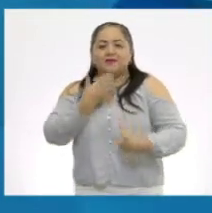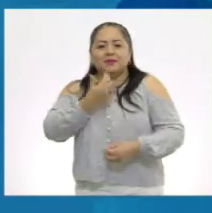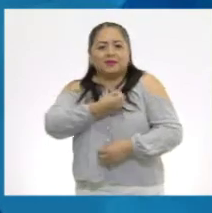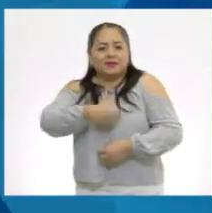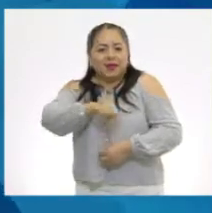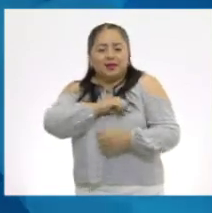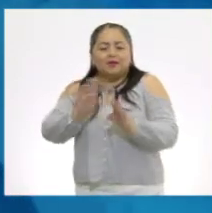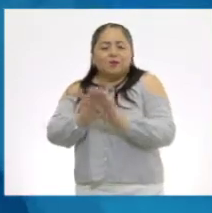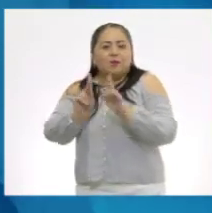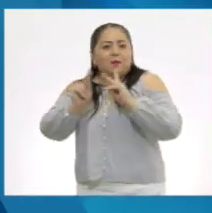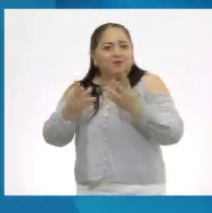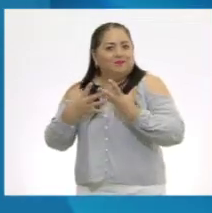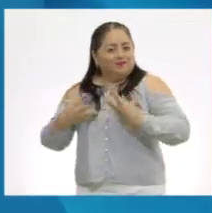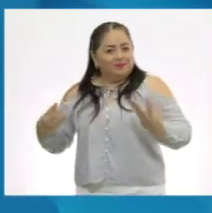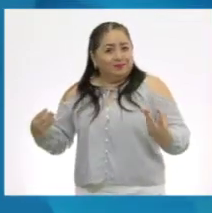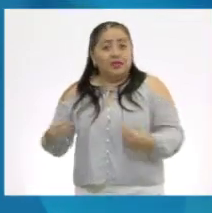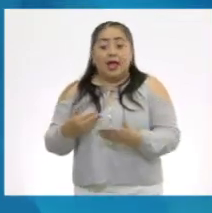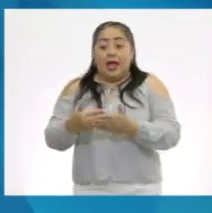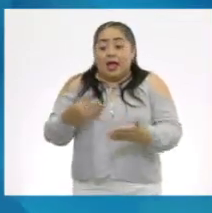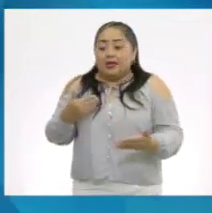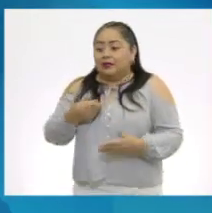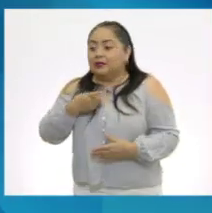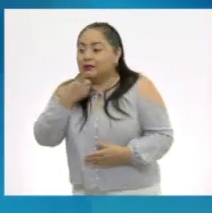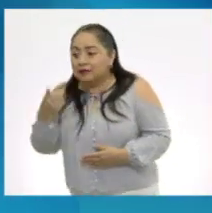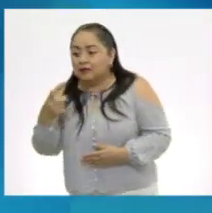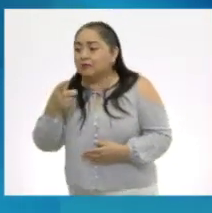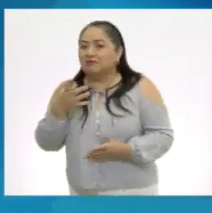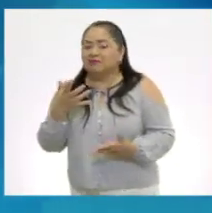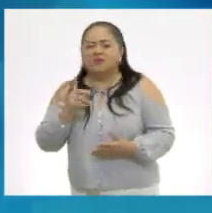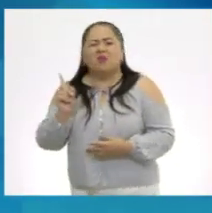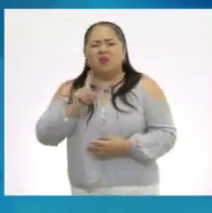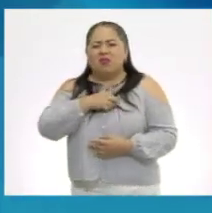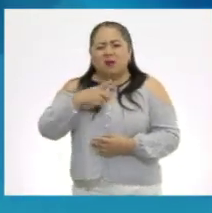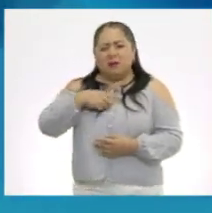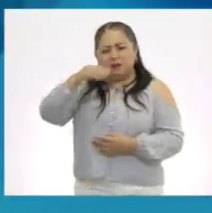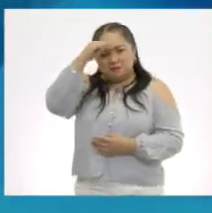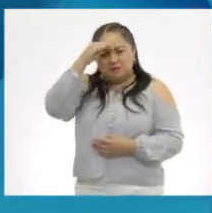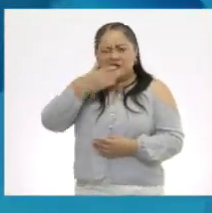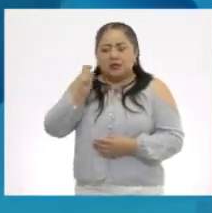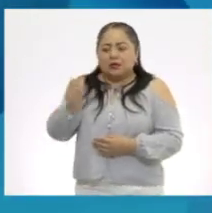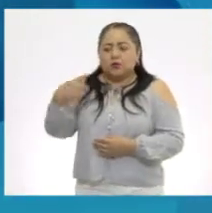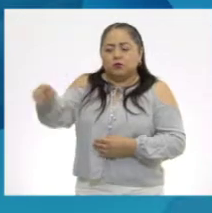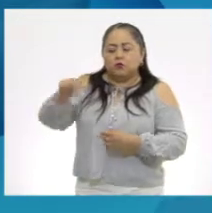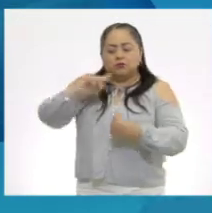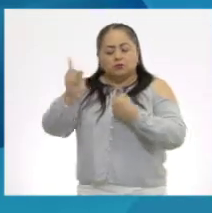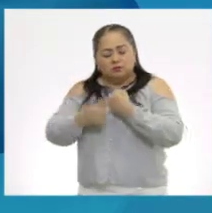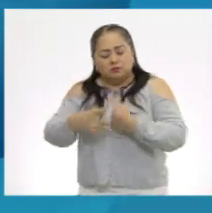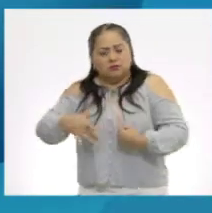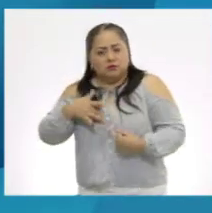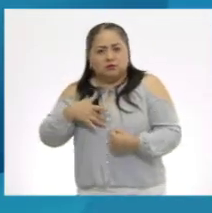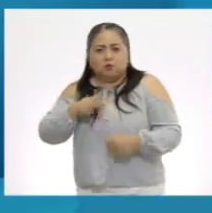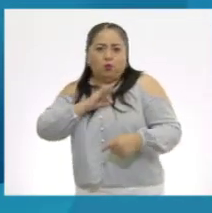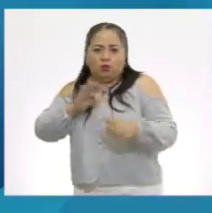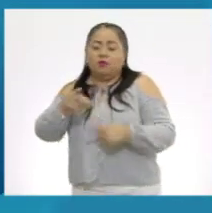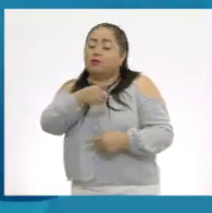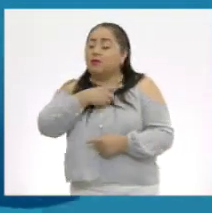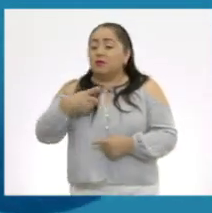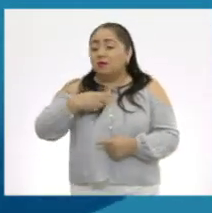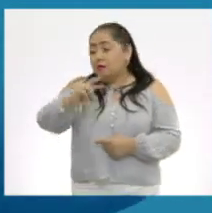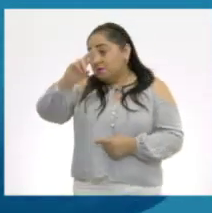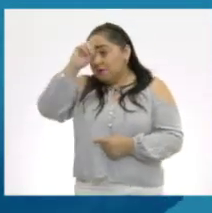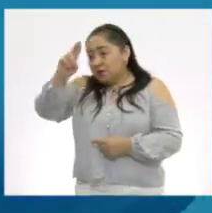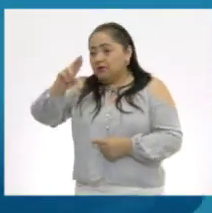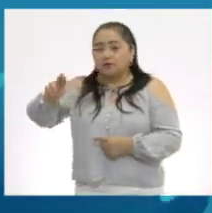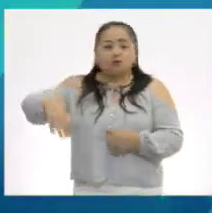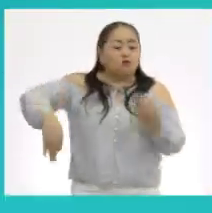pacífica. Antes de hacer o decir algo, piensa en lo que los demás pueden estar viviendo y sintiendo. ¡Respeta a todos los